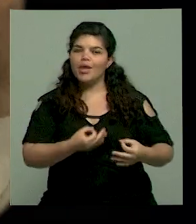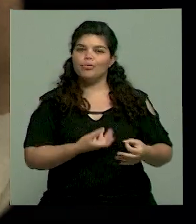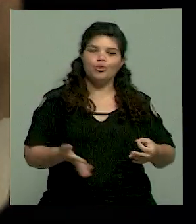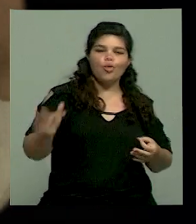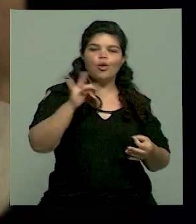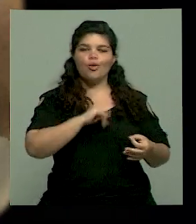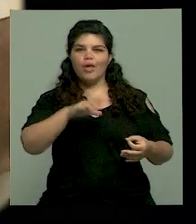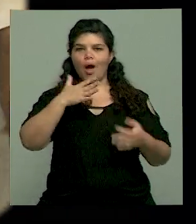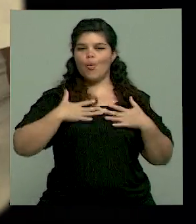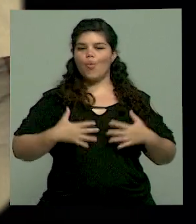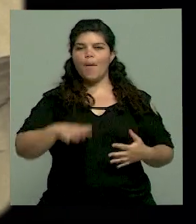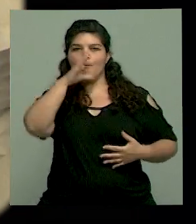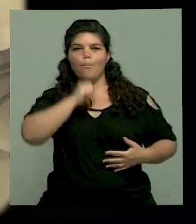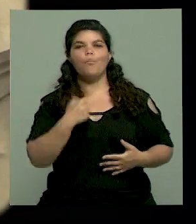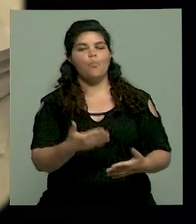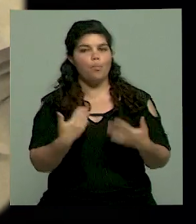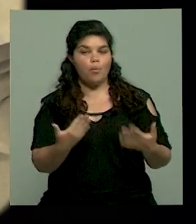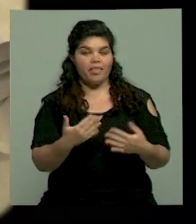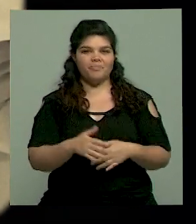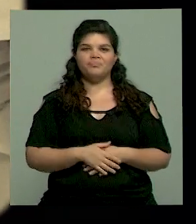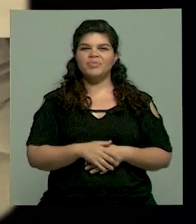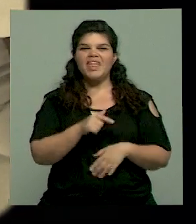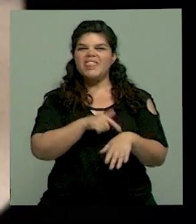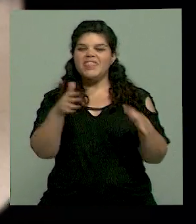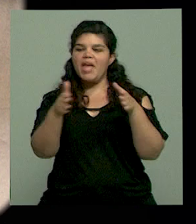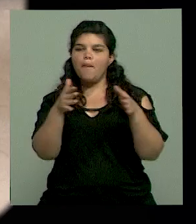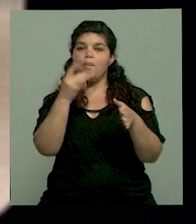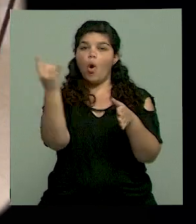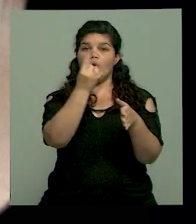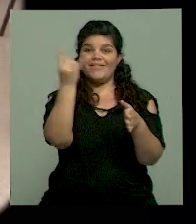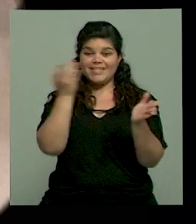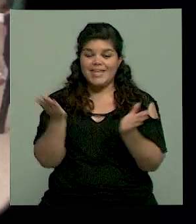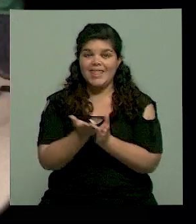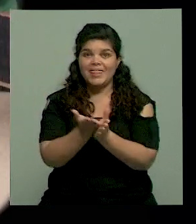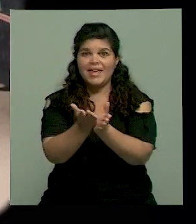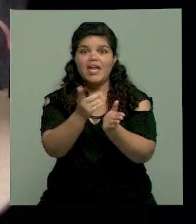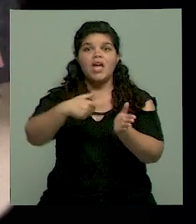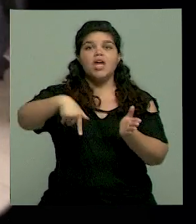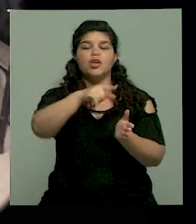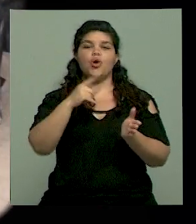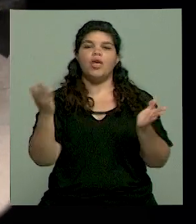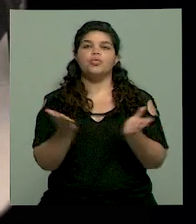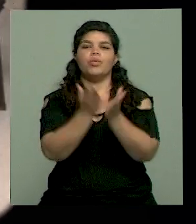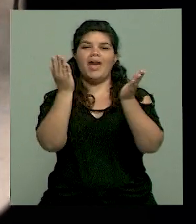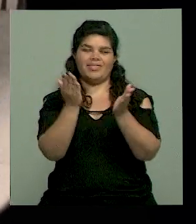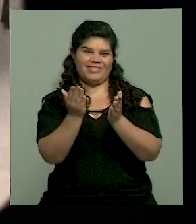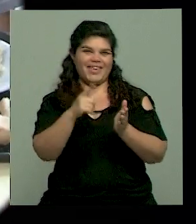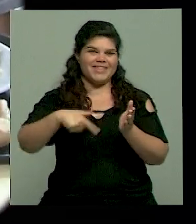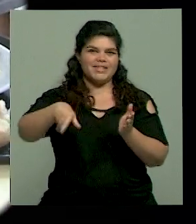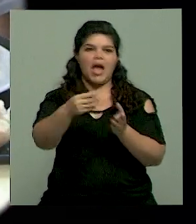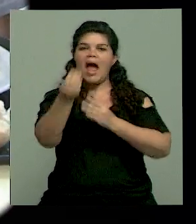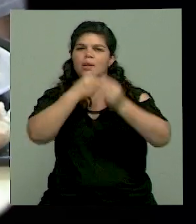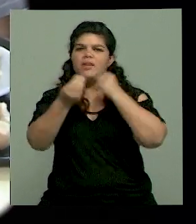Una de estas etapas de la vida es la universitaria. ¿Cómo se alimentan los estudiantes de educación superior en la actualidad?